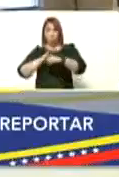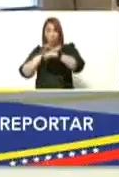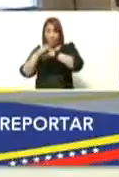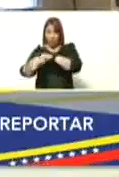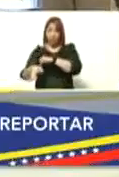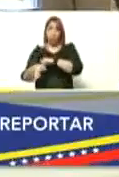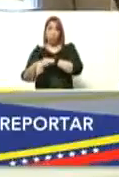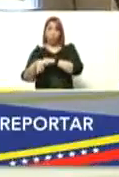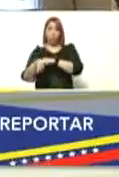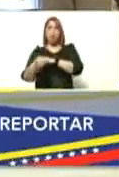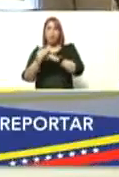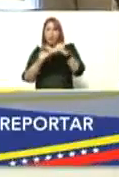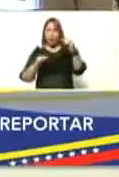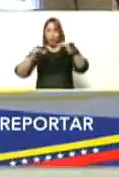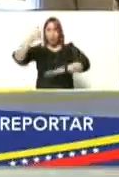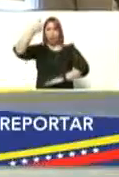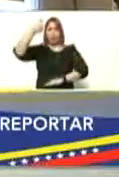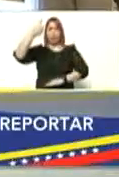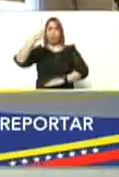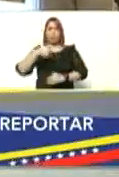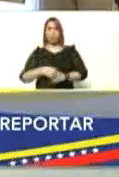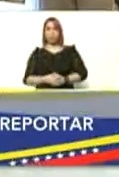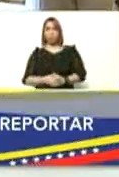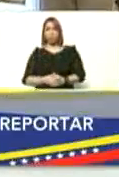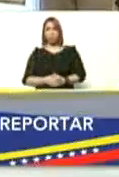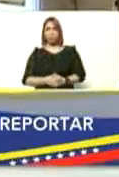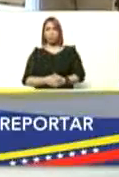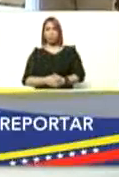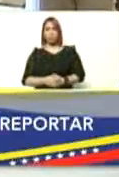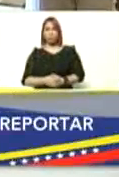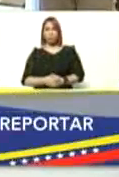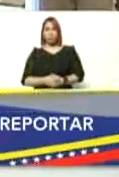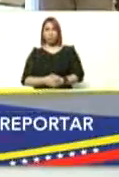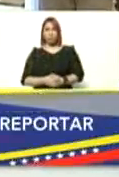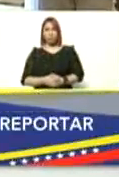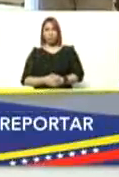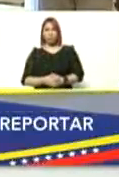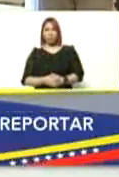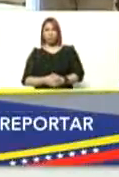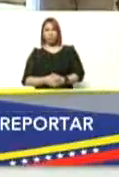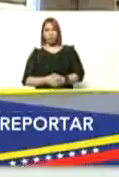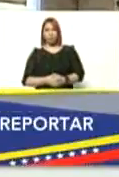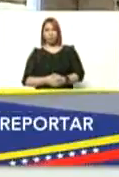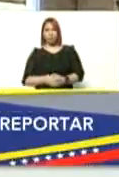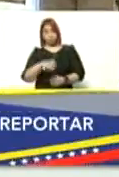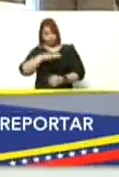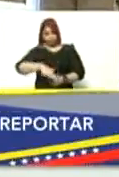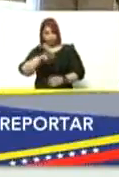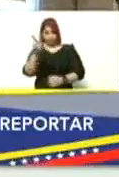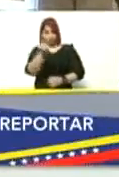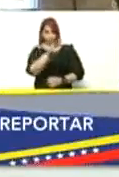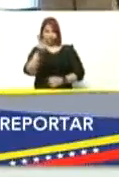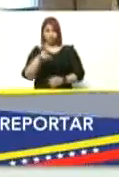haciendo dominante hegemónica a nivel nacional